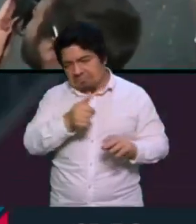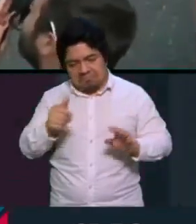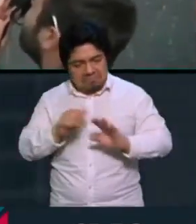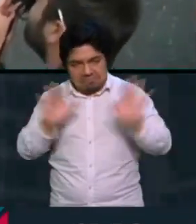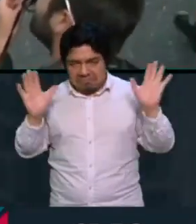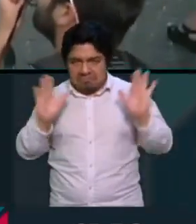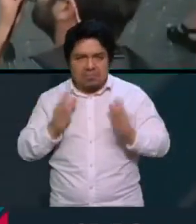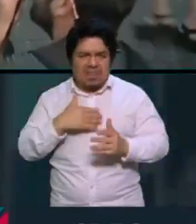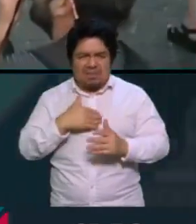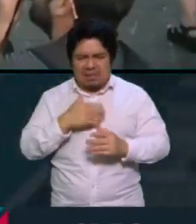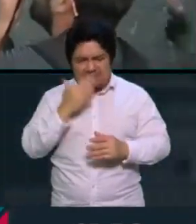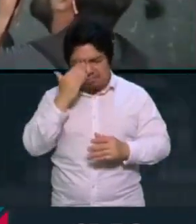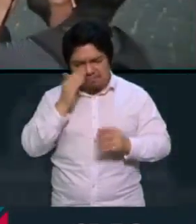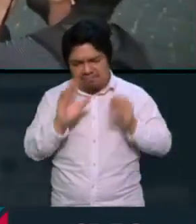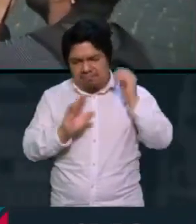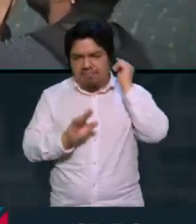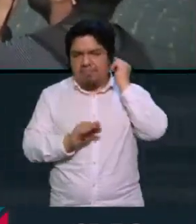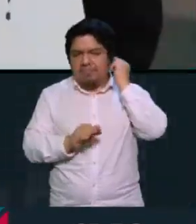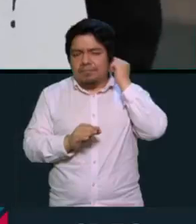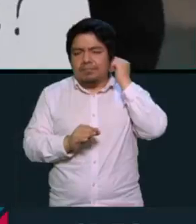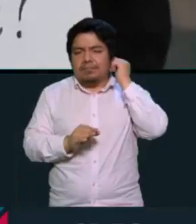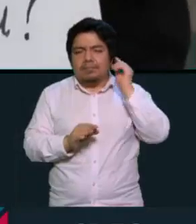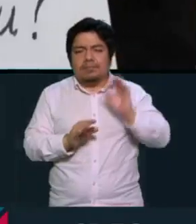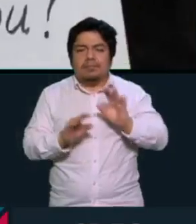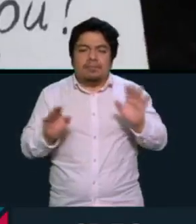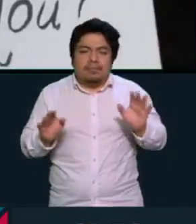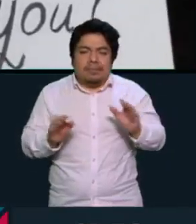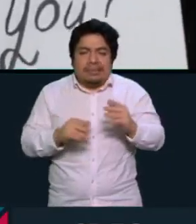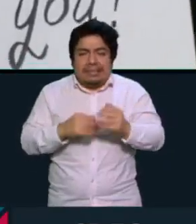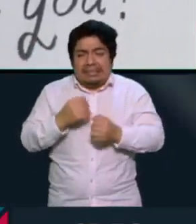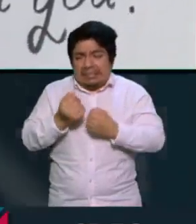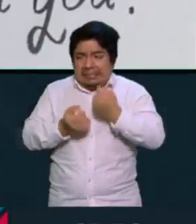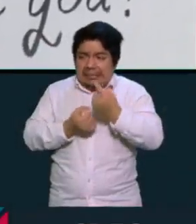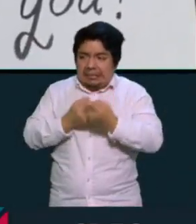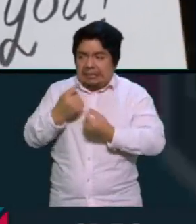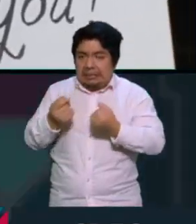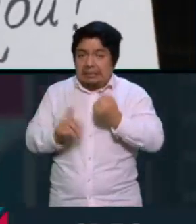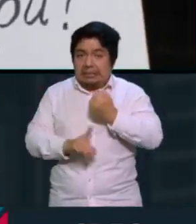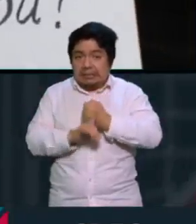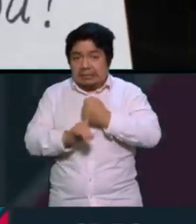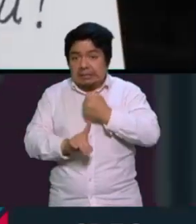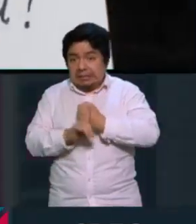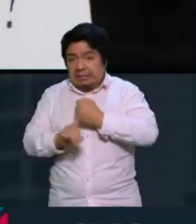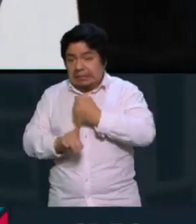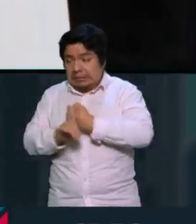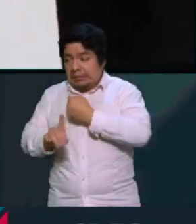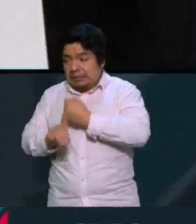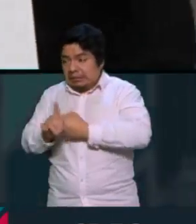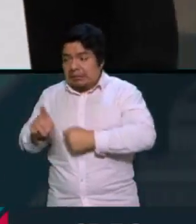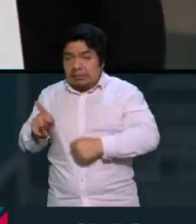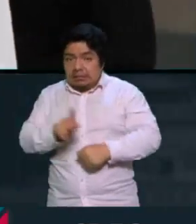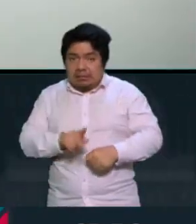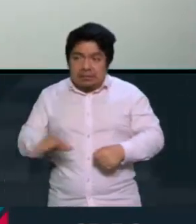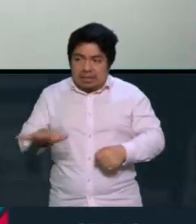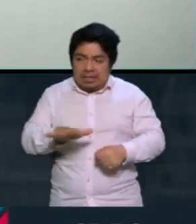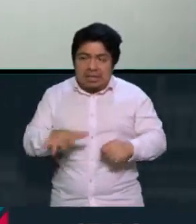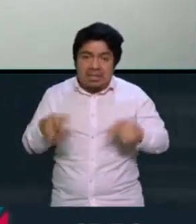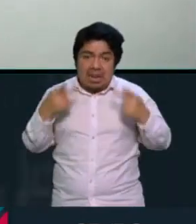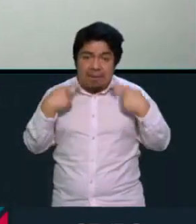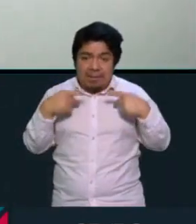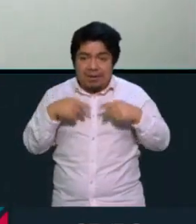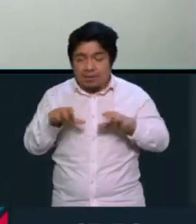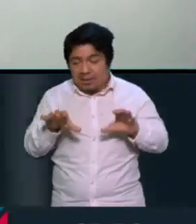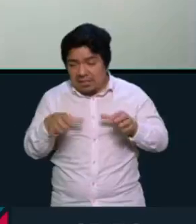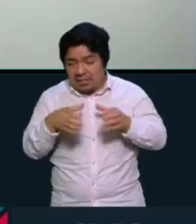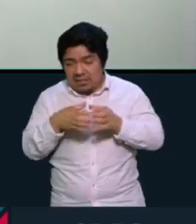creado muchos problemas para las personas de la comunidad, ¿no? Porque, pues digamos que te creaba ser